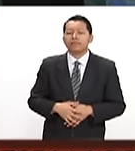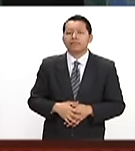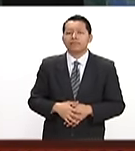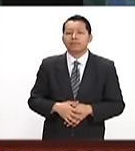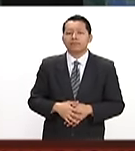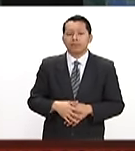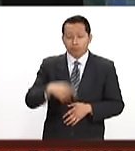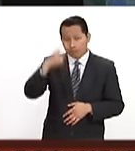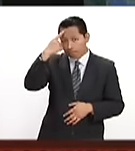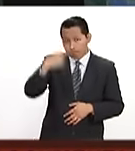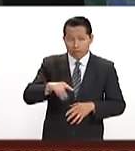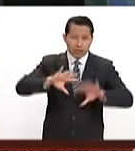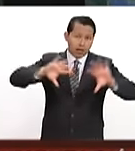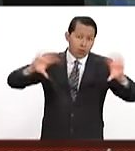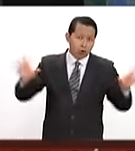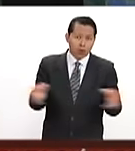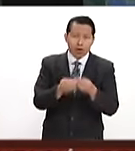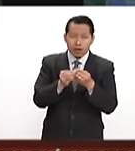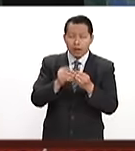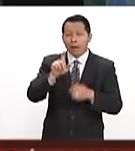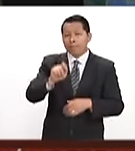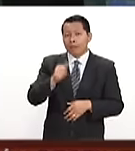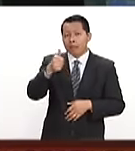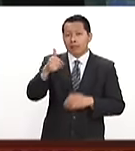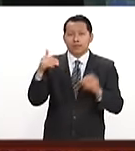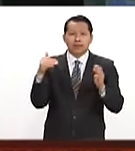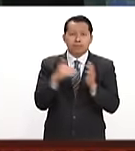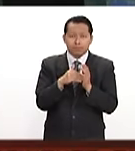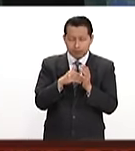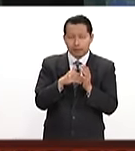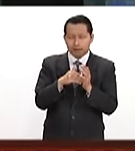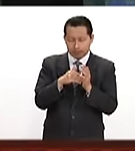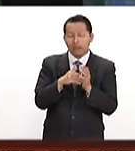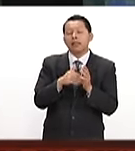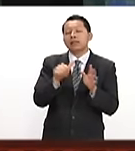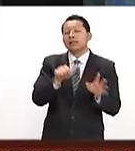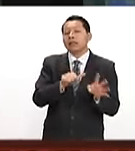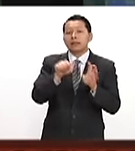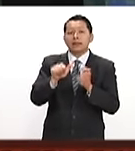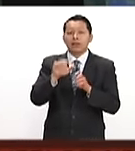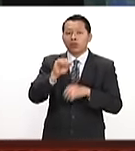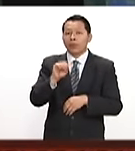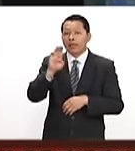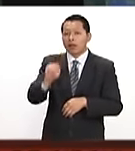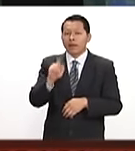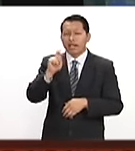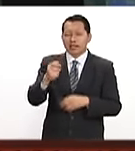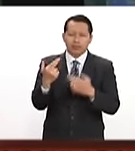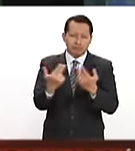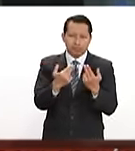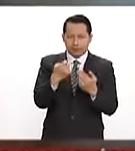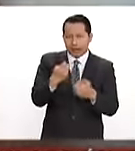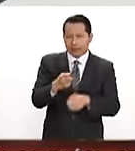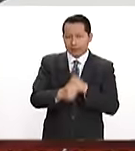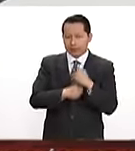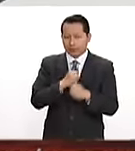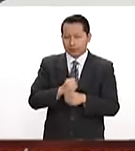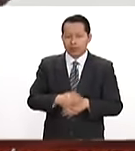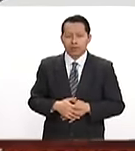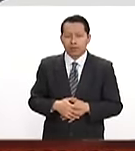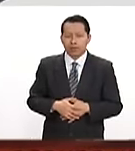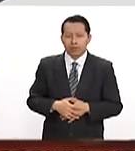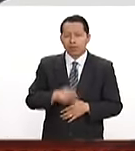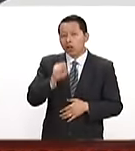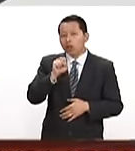para hacer un total de 26.699 destruidas en el presente año. El